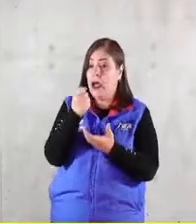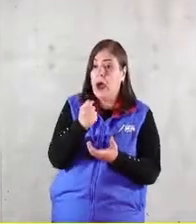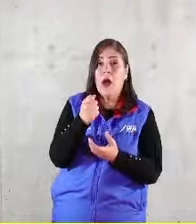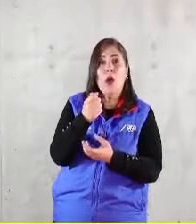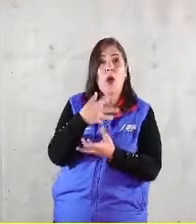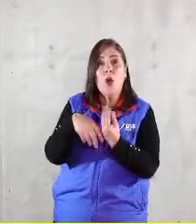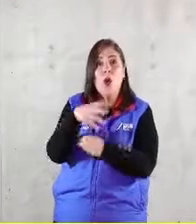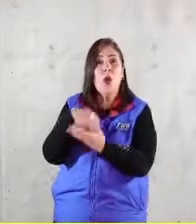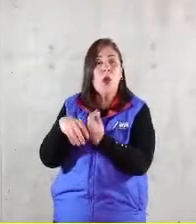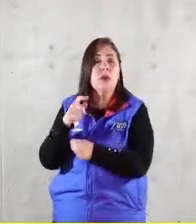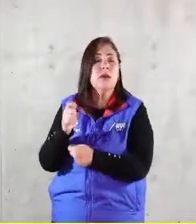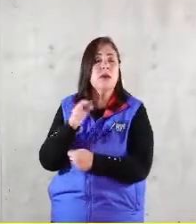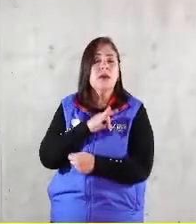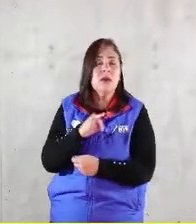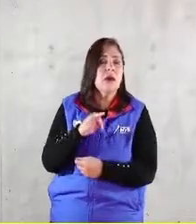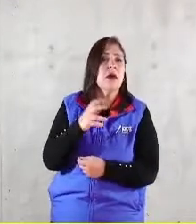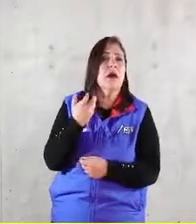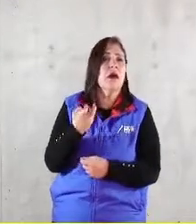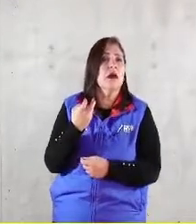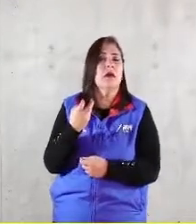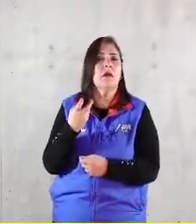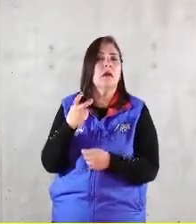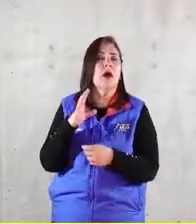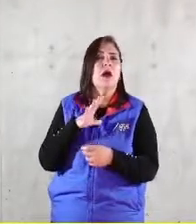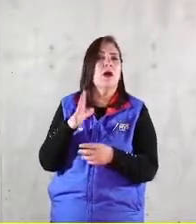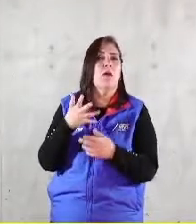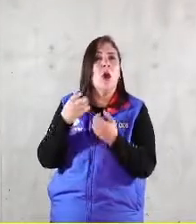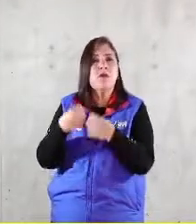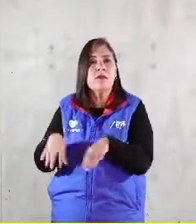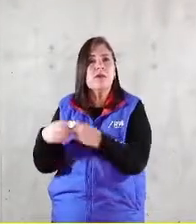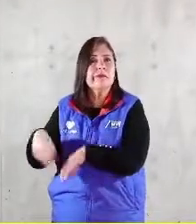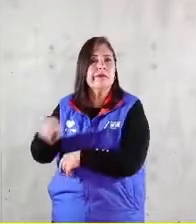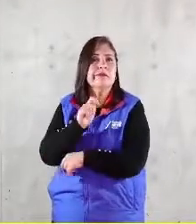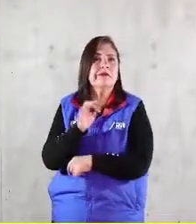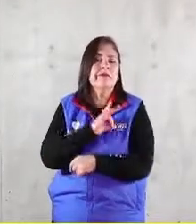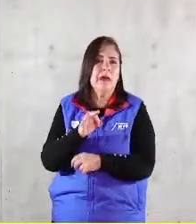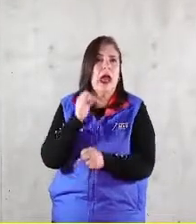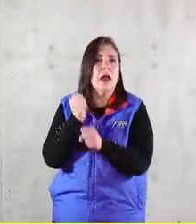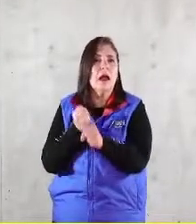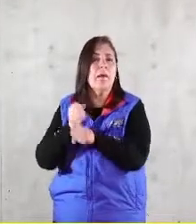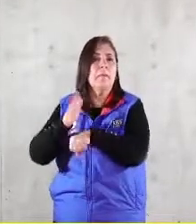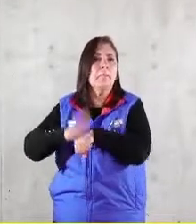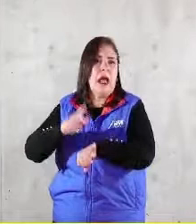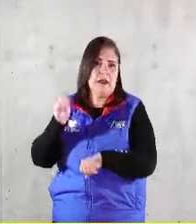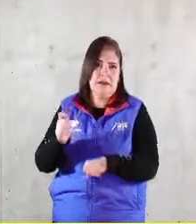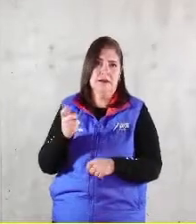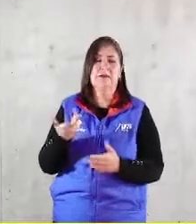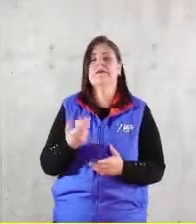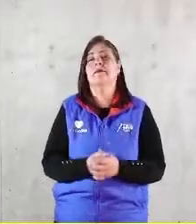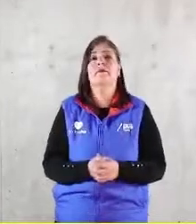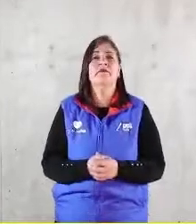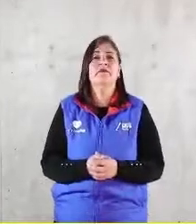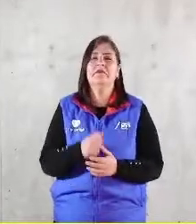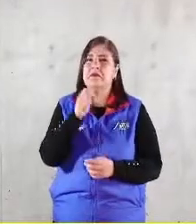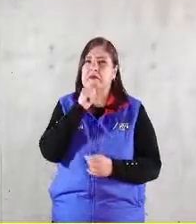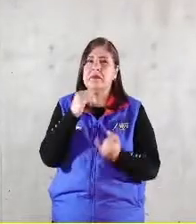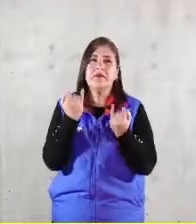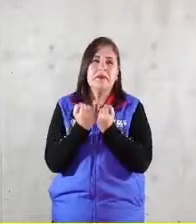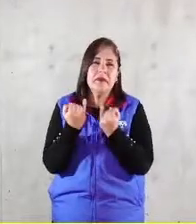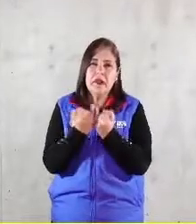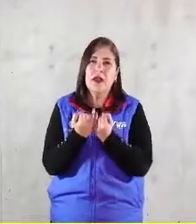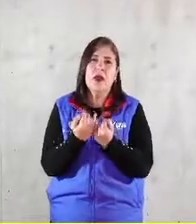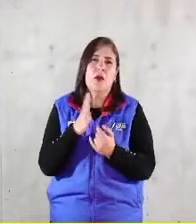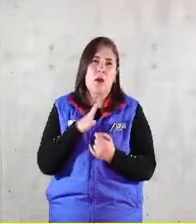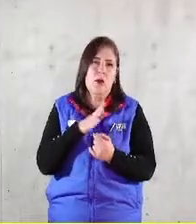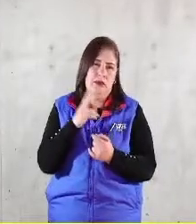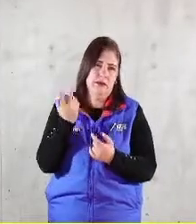de los recursos, digamos, de una manera excesiva, ha generado. Ni qué decir de cómo vino a exacerbar todas